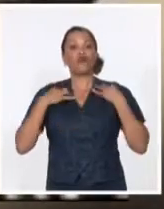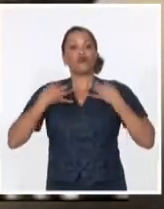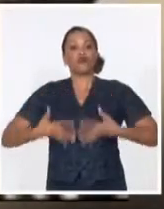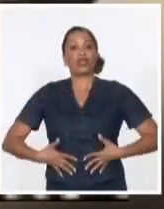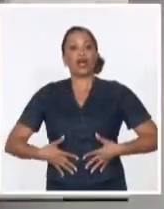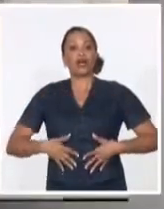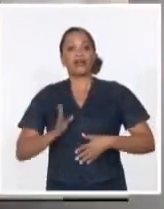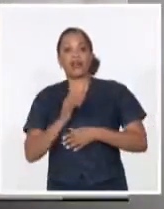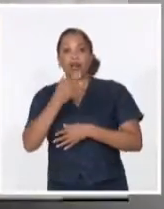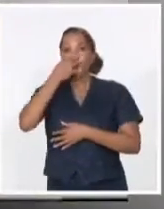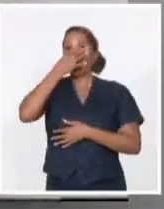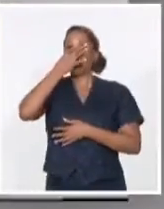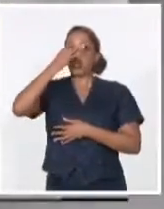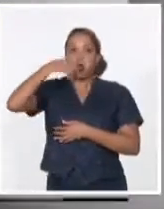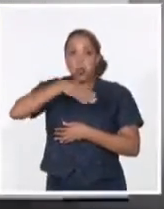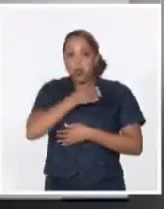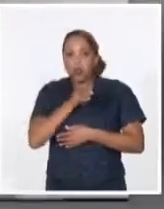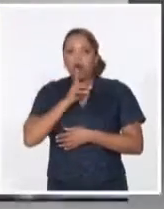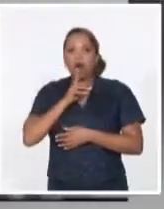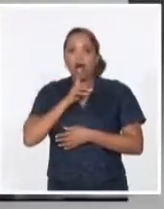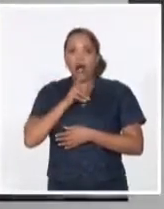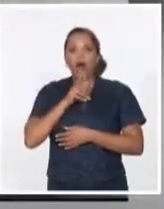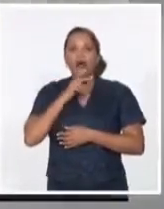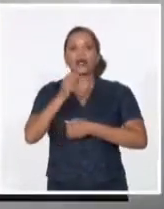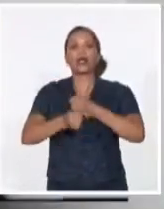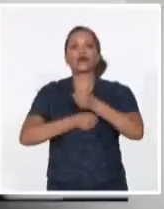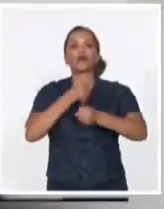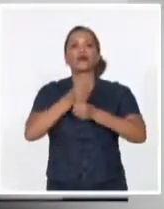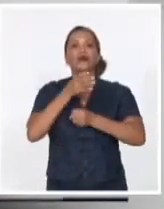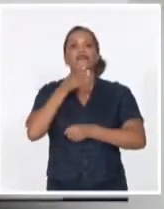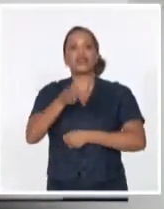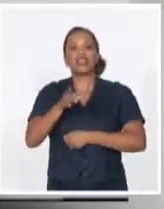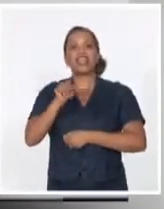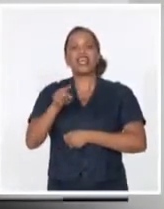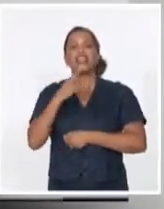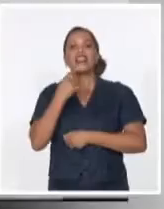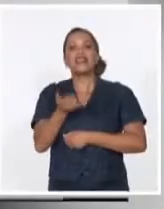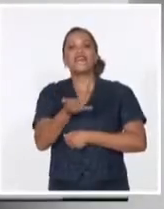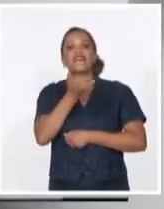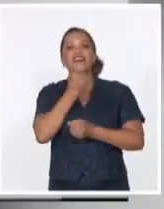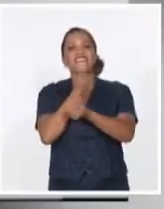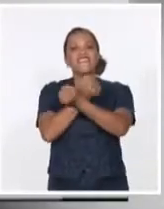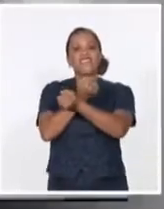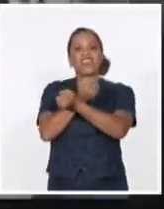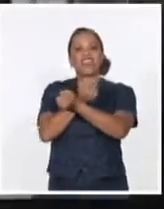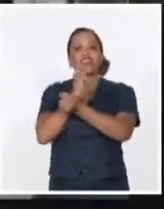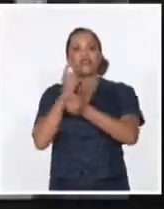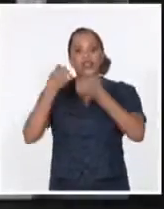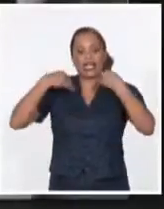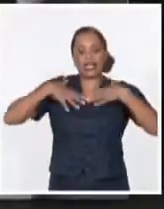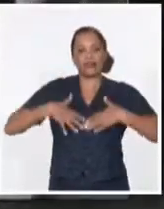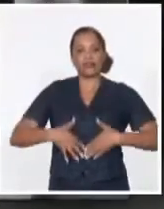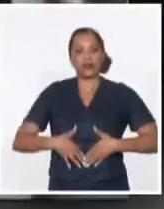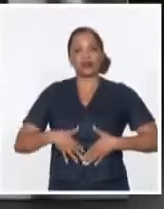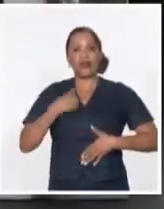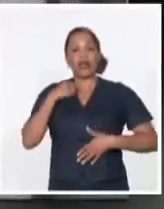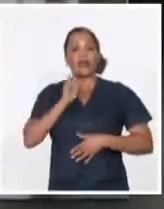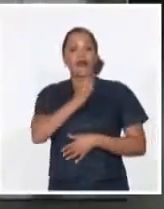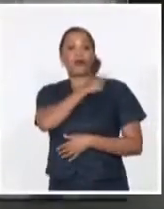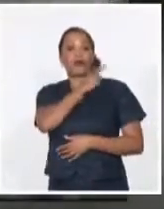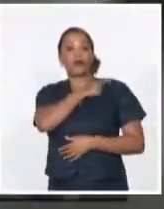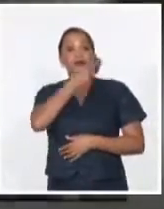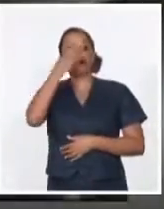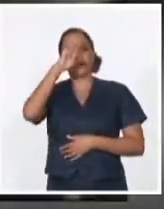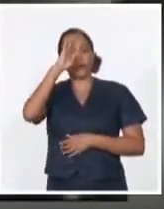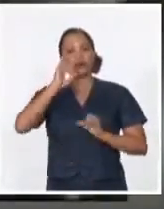supuestamente sería utilizado por el líder histórico. En 1971, las autoridades cubanas dan